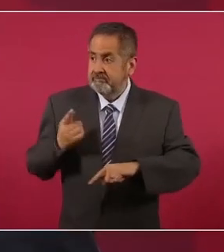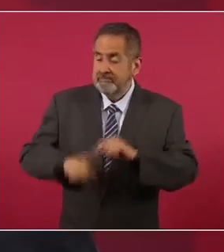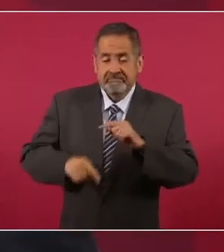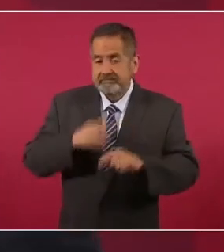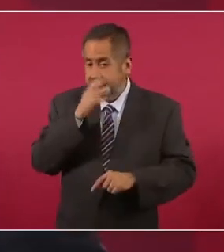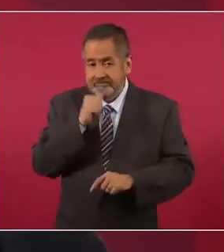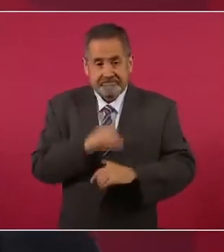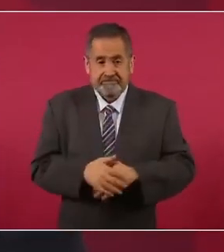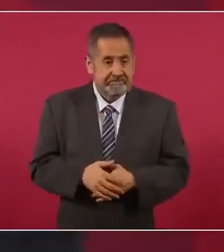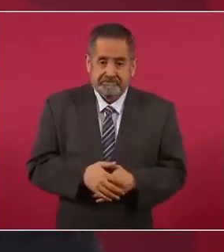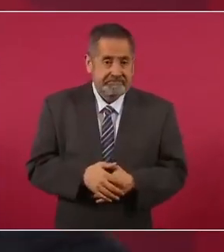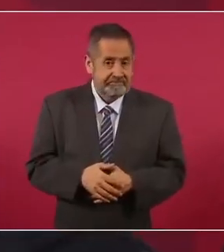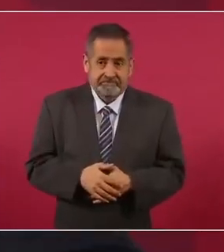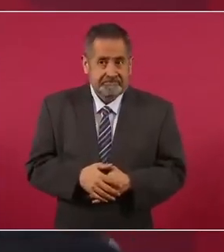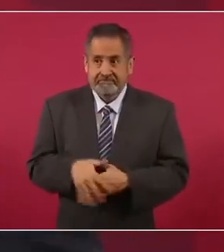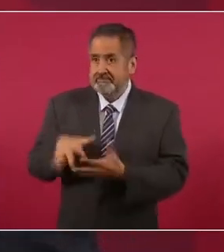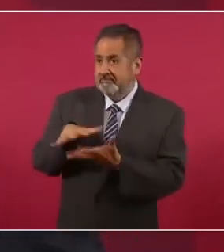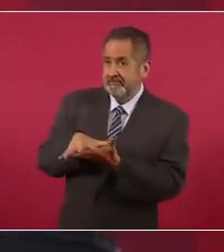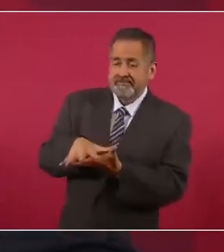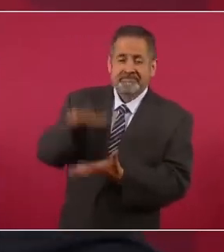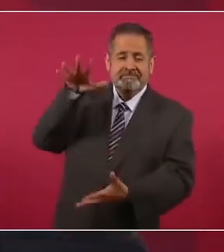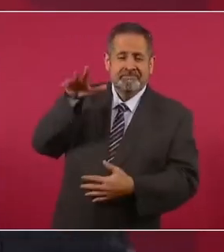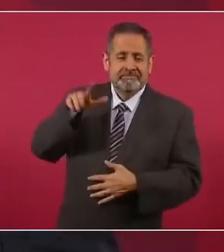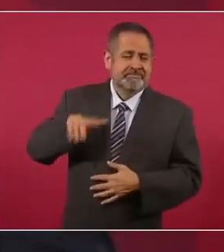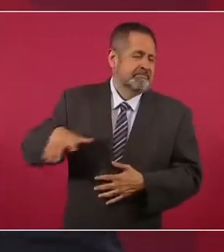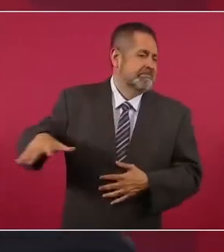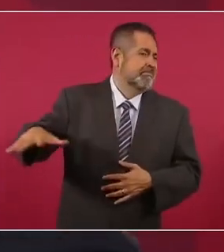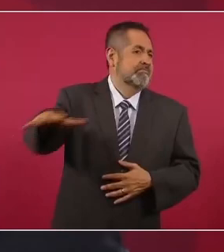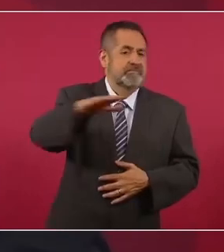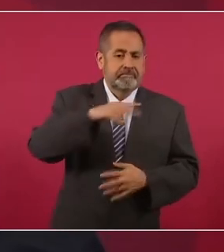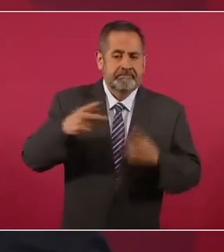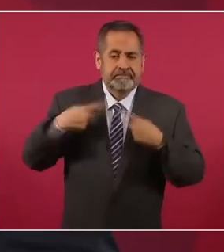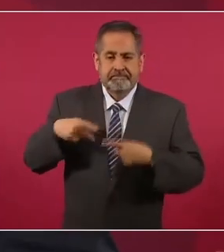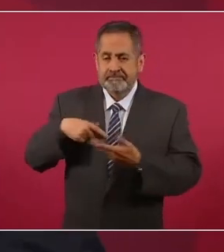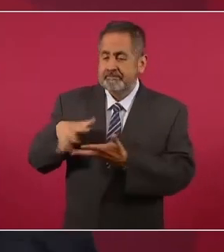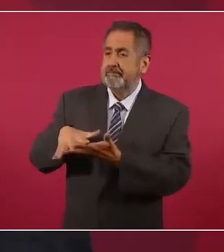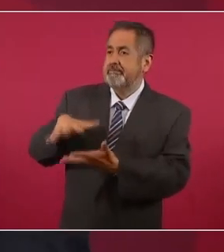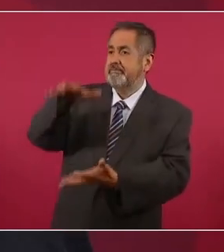porque la mayoría del pueblo nos apoya,